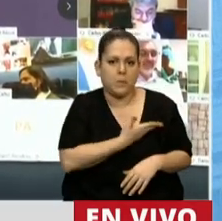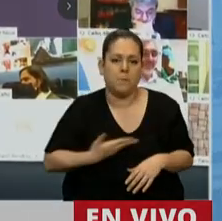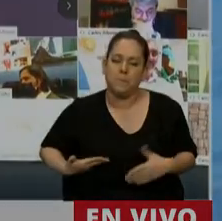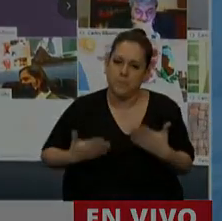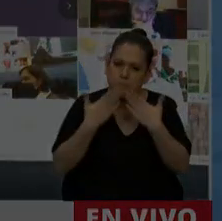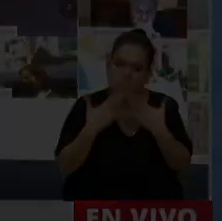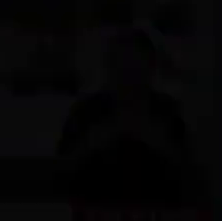Gracias, Diputado. Diputado.